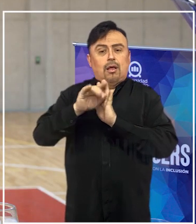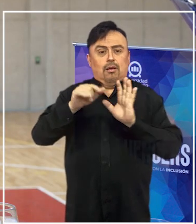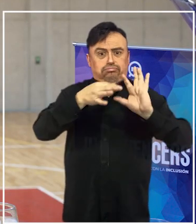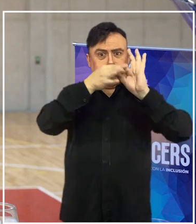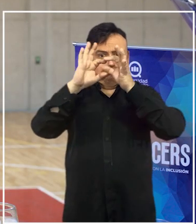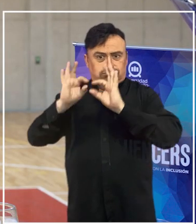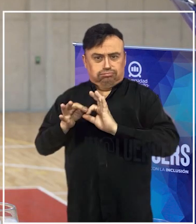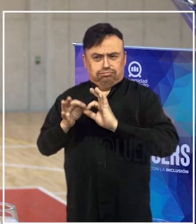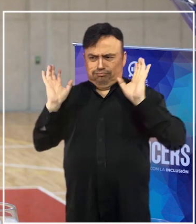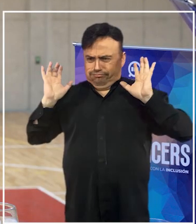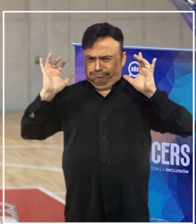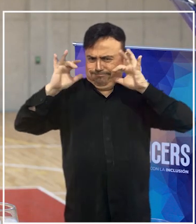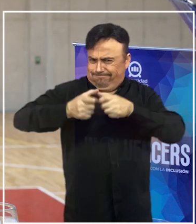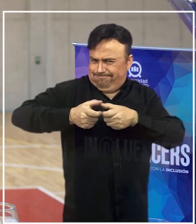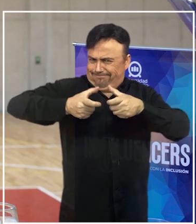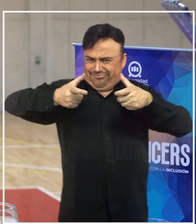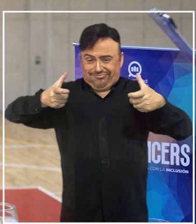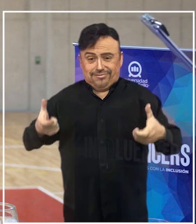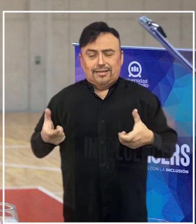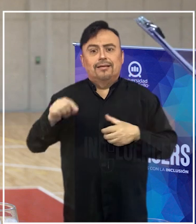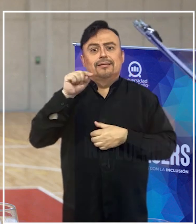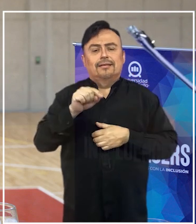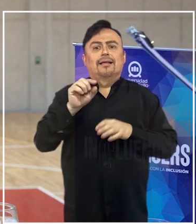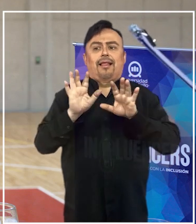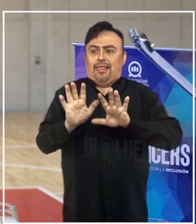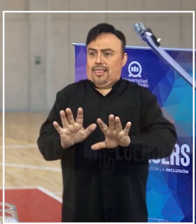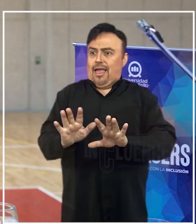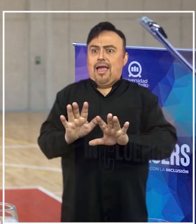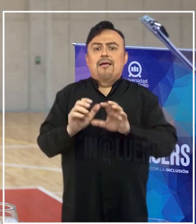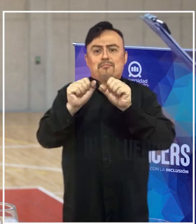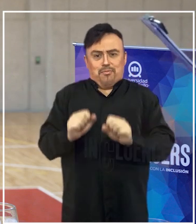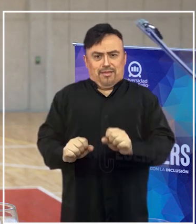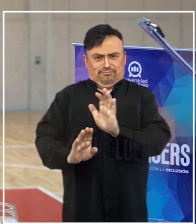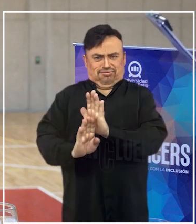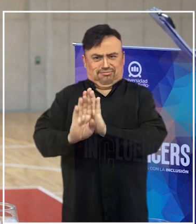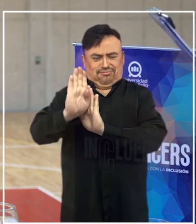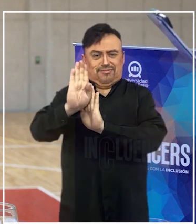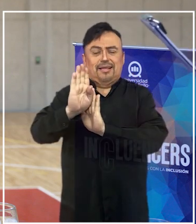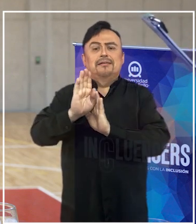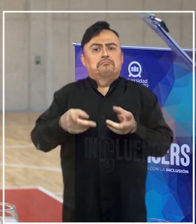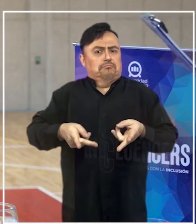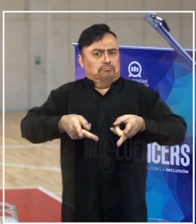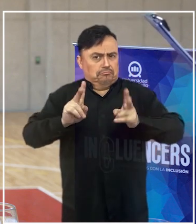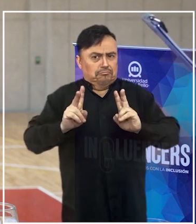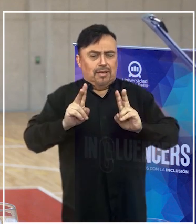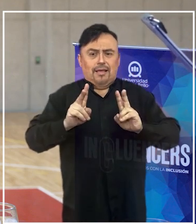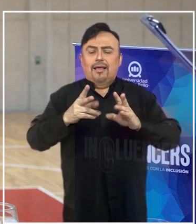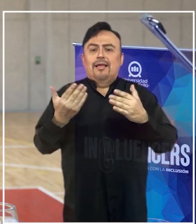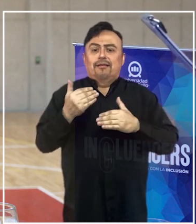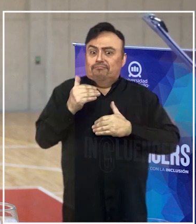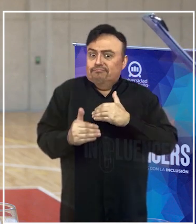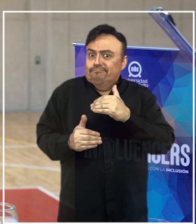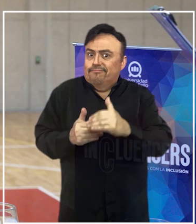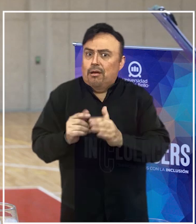de los mega eventos, deja una capacidad de desarrollo, permite dar saltos en